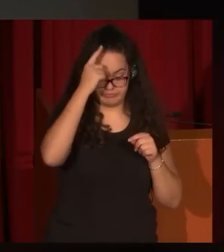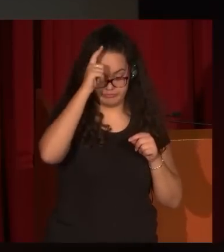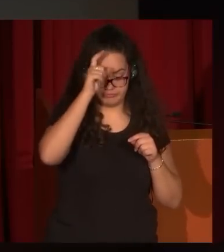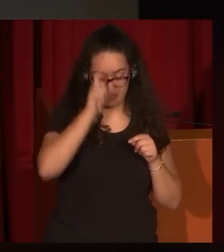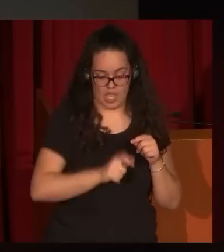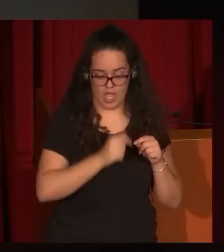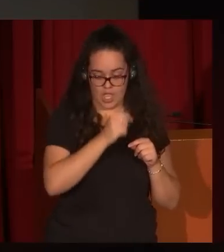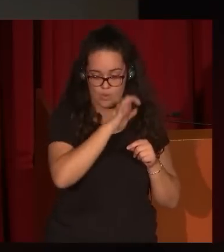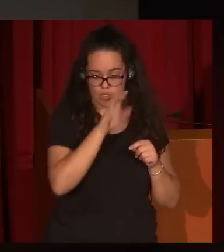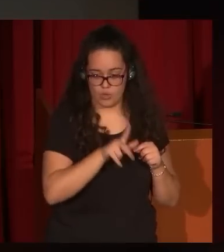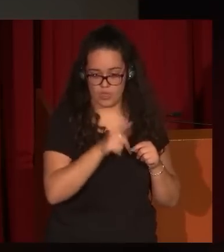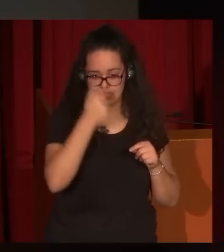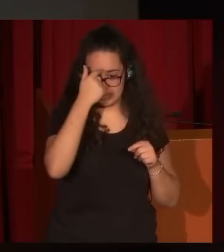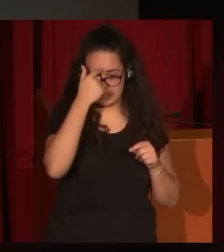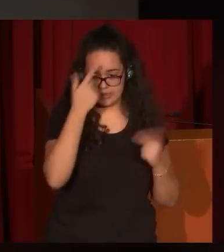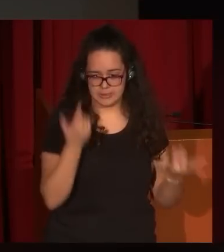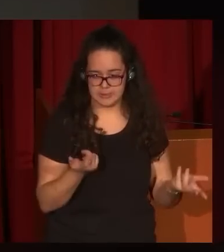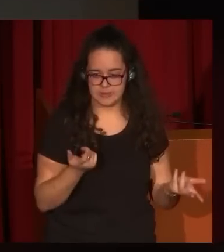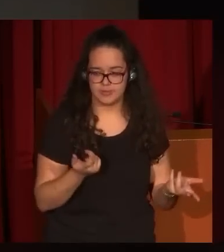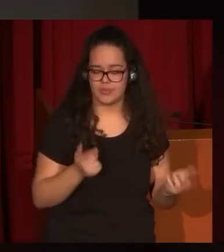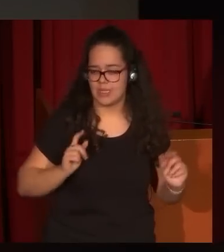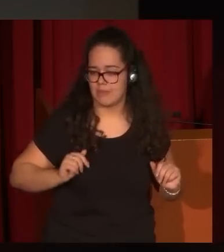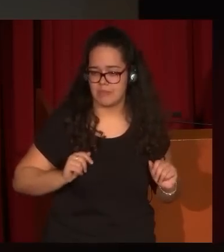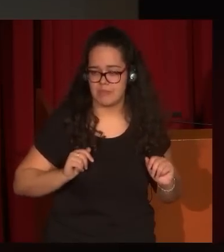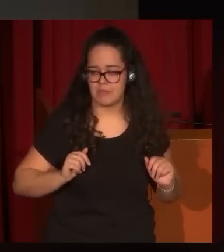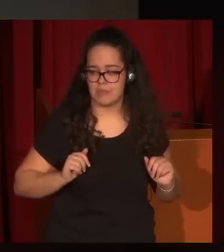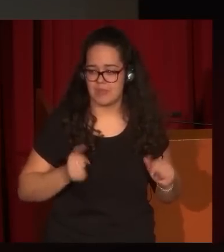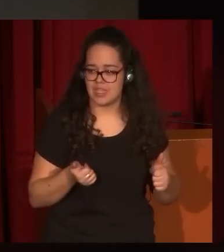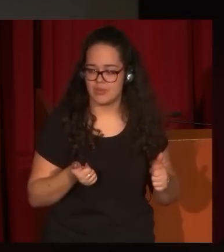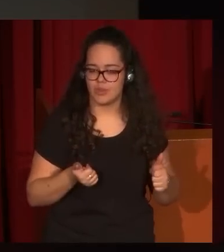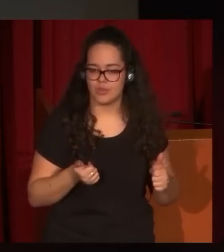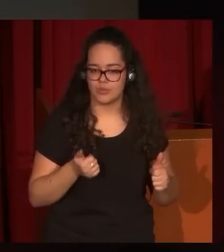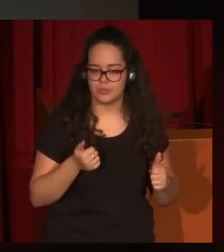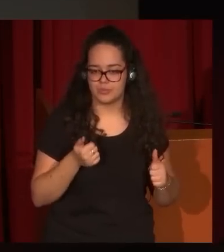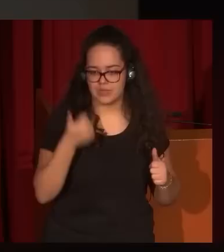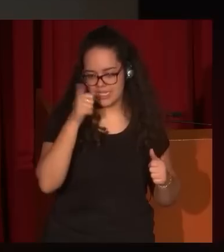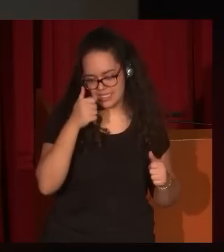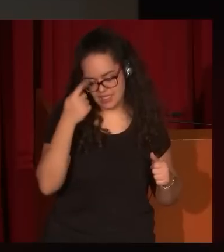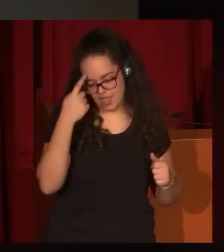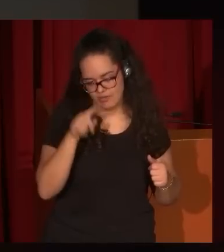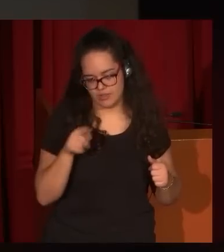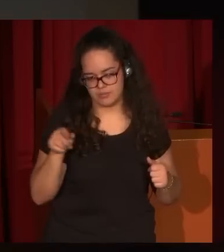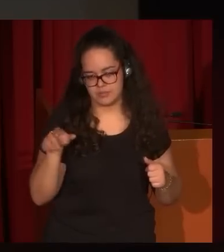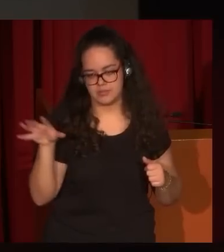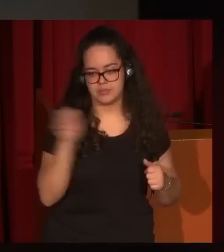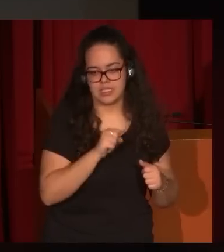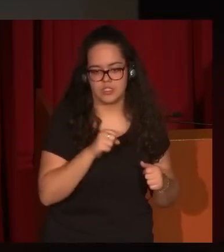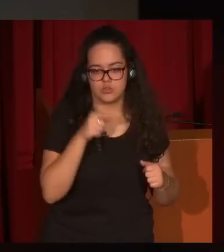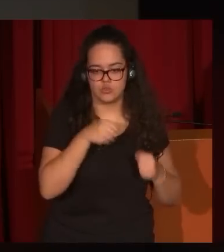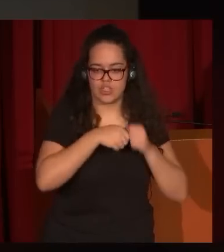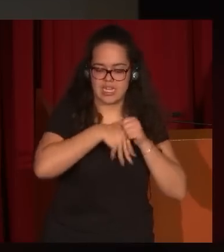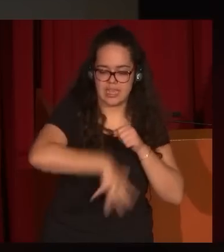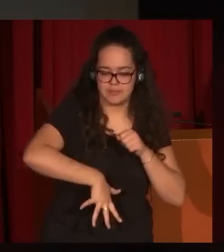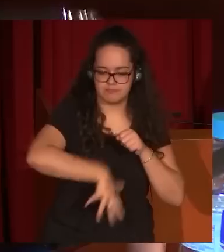de Eugenio Lucas. Pero Lucas desde el principio entiende que él debe anclar sus raíces en